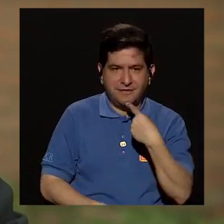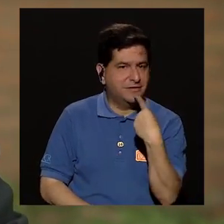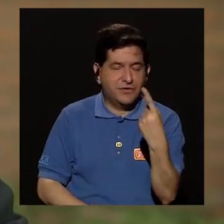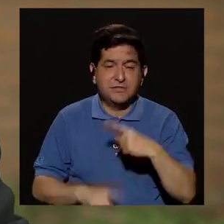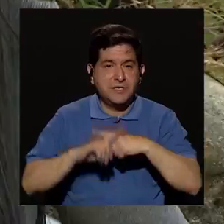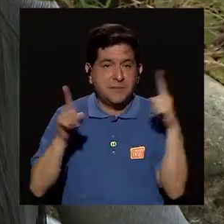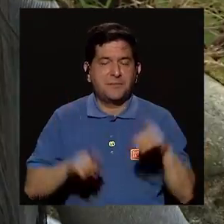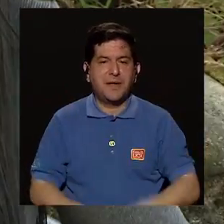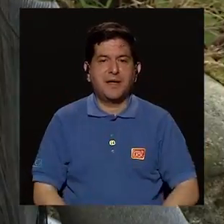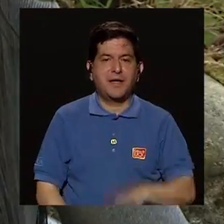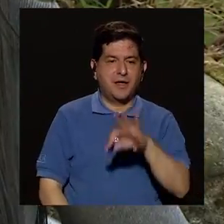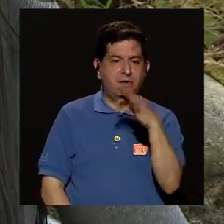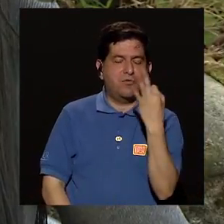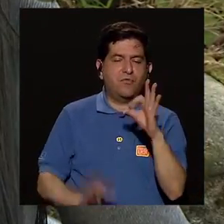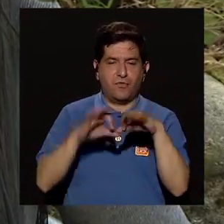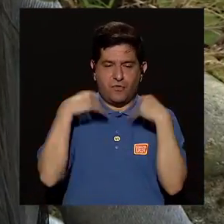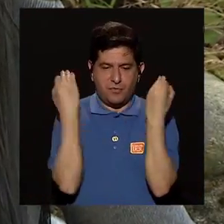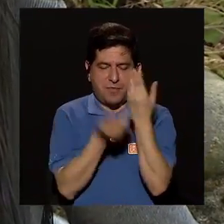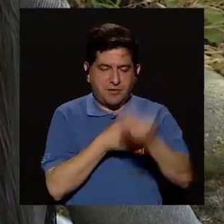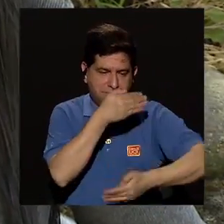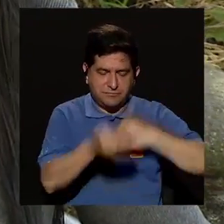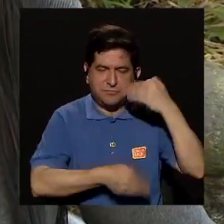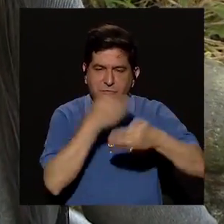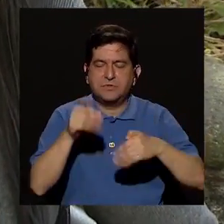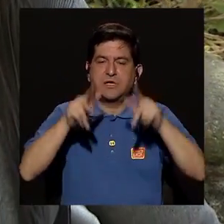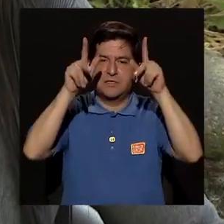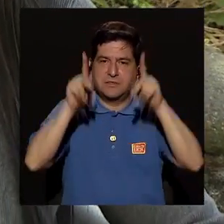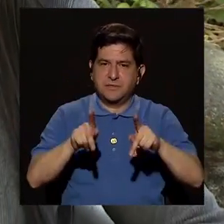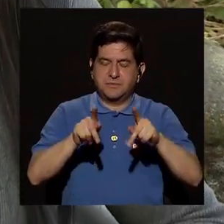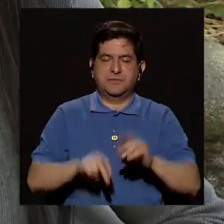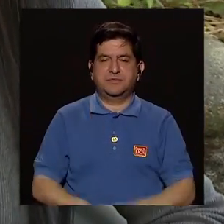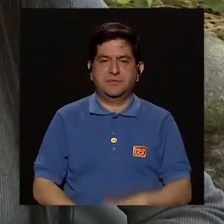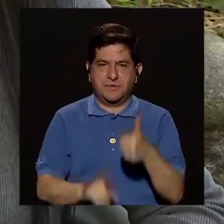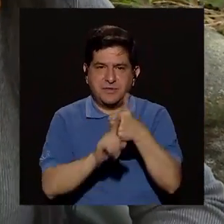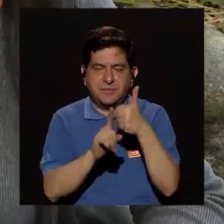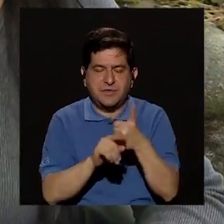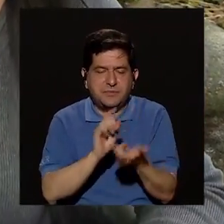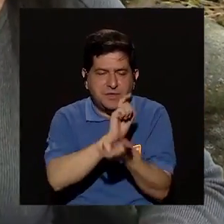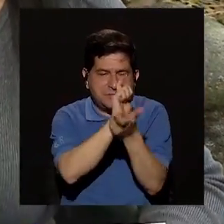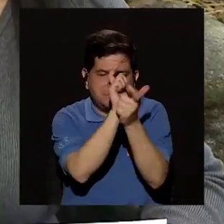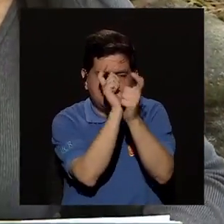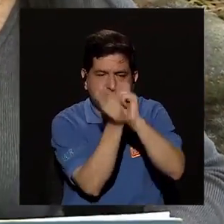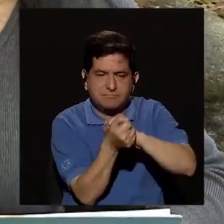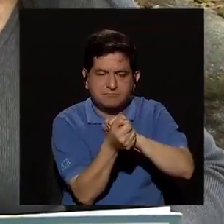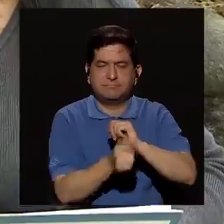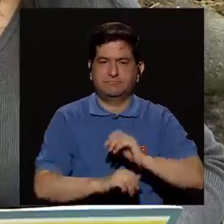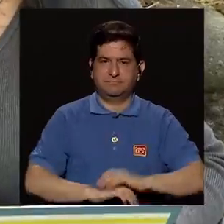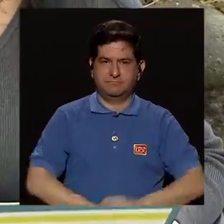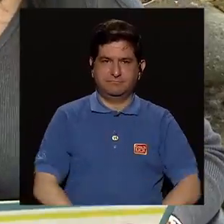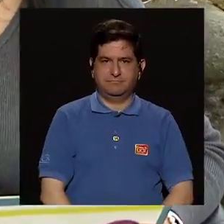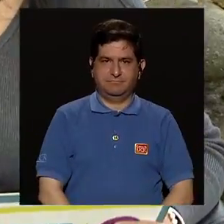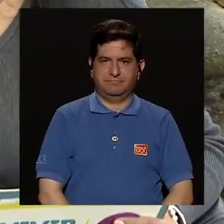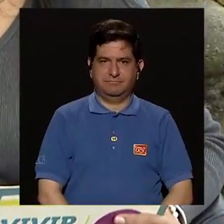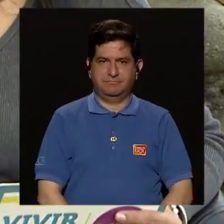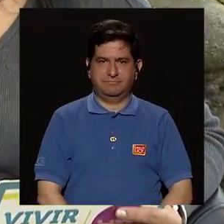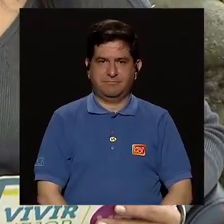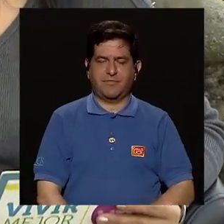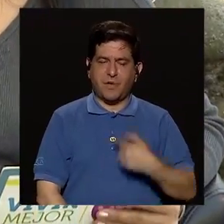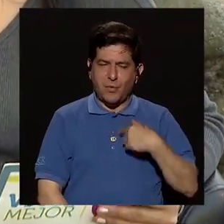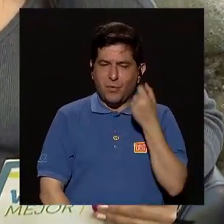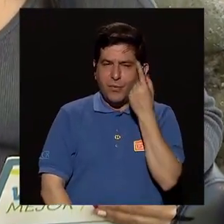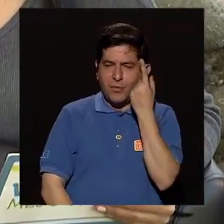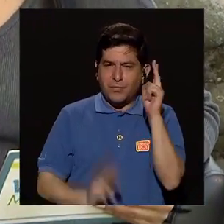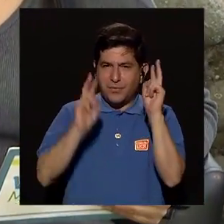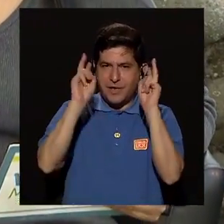no se dicen, pero por la forma en la que la familia se comporta la gente las va adaptando. Incluso uno